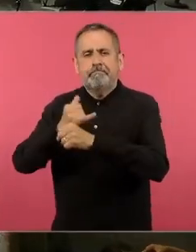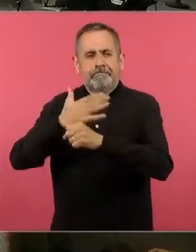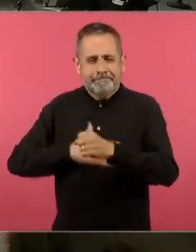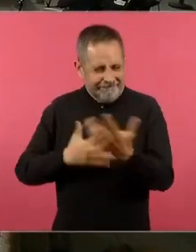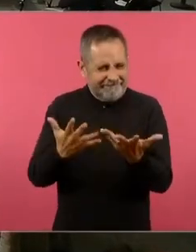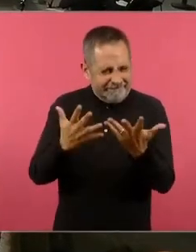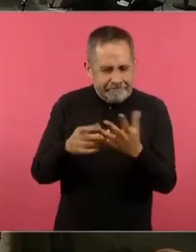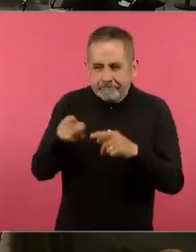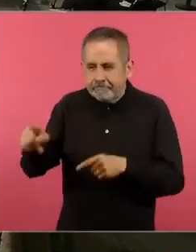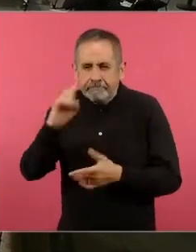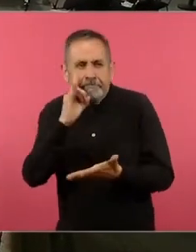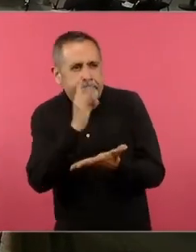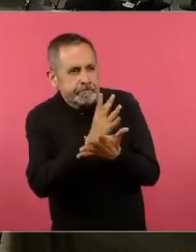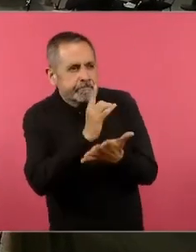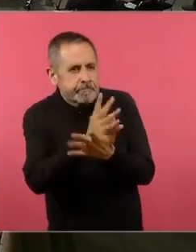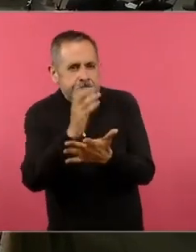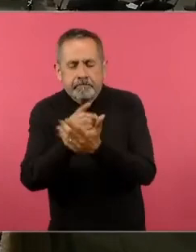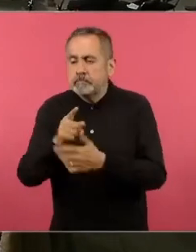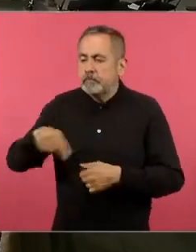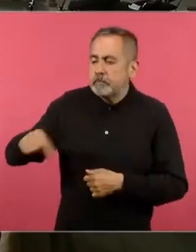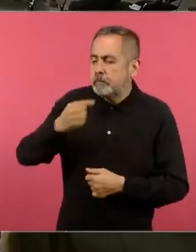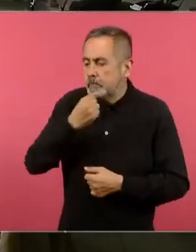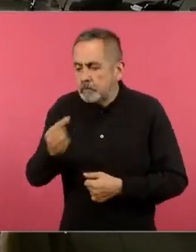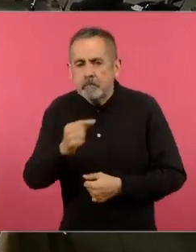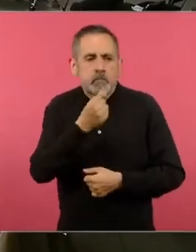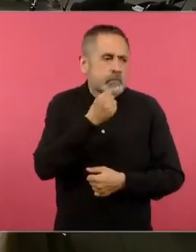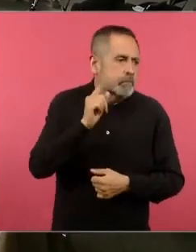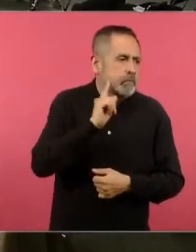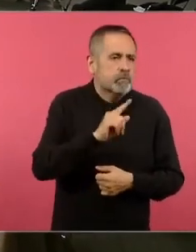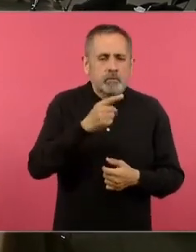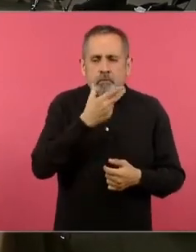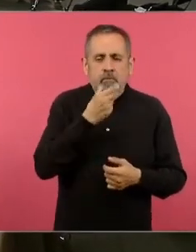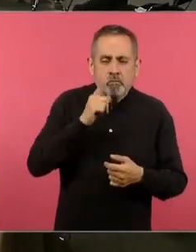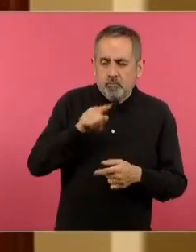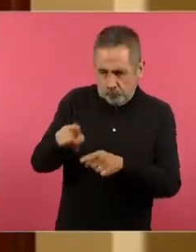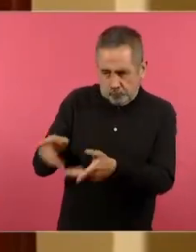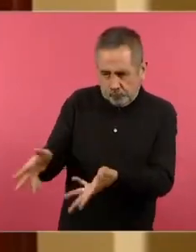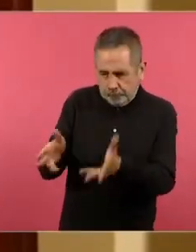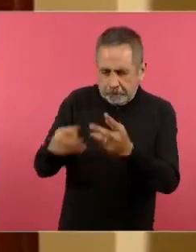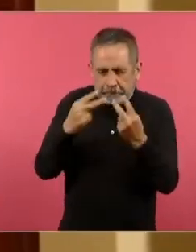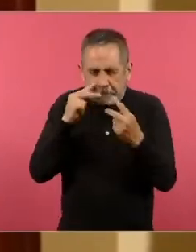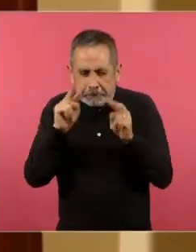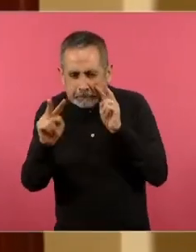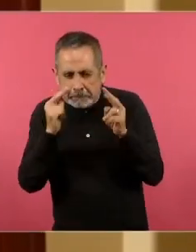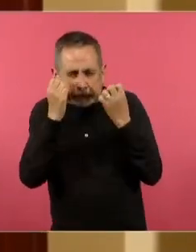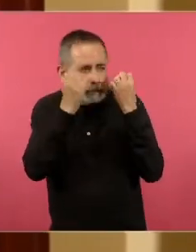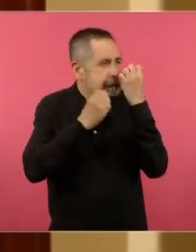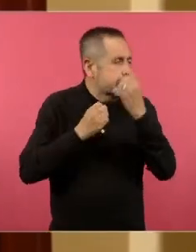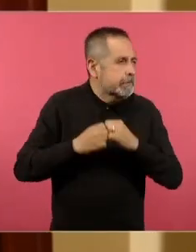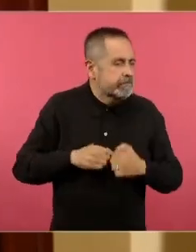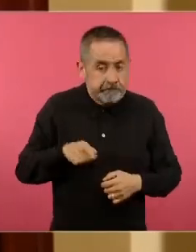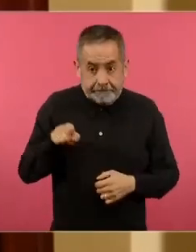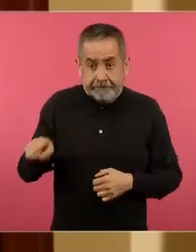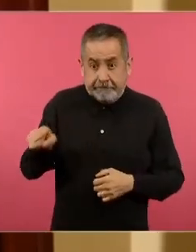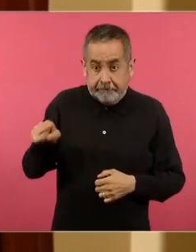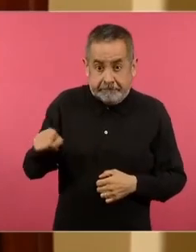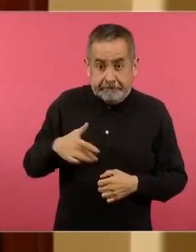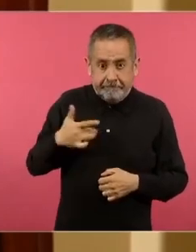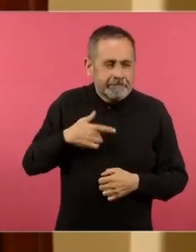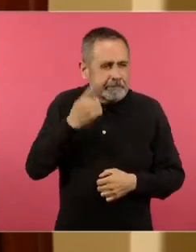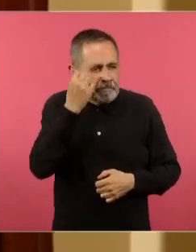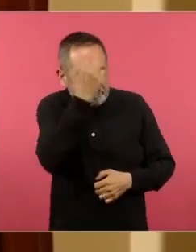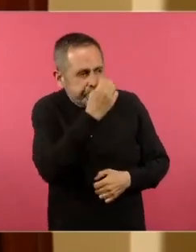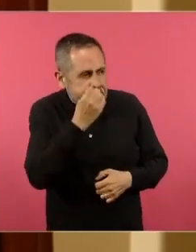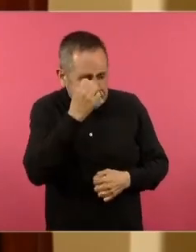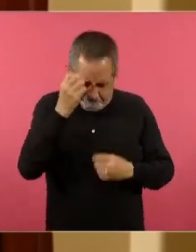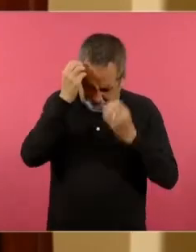a los niños, a las mujeres o a los hombres y en función de ello van a realizar un análisis que los lleve a